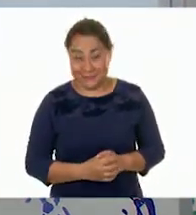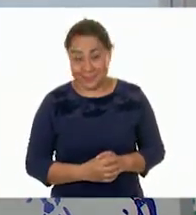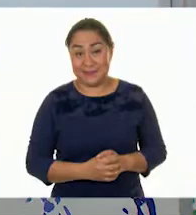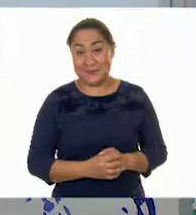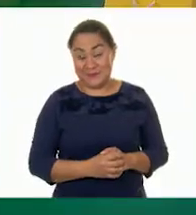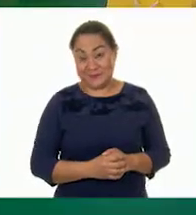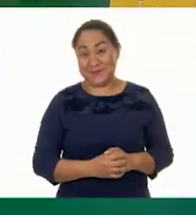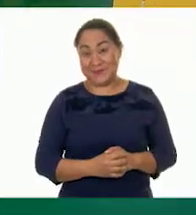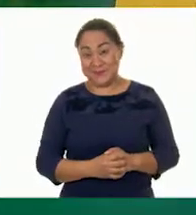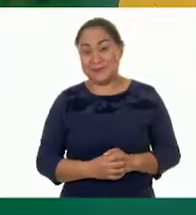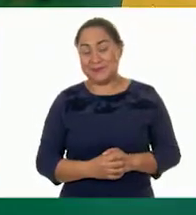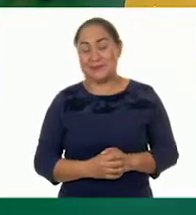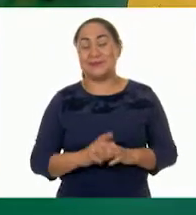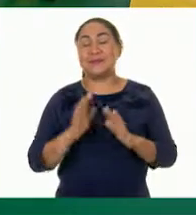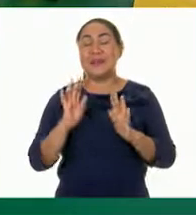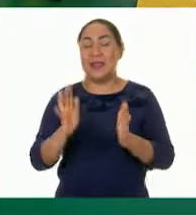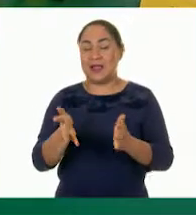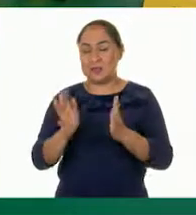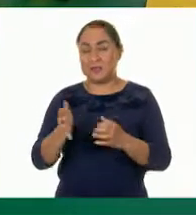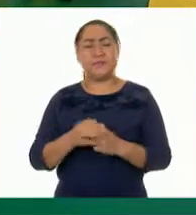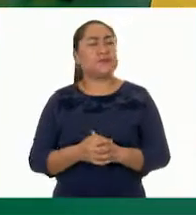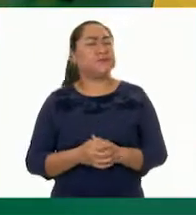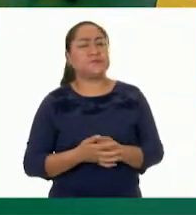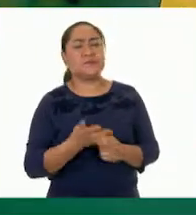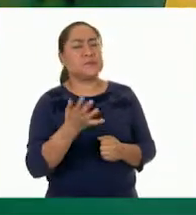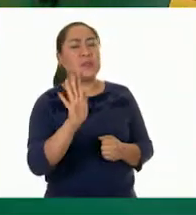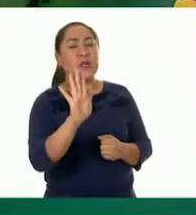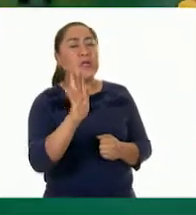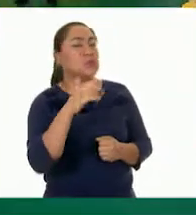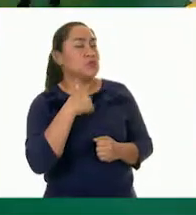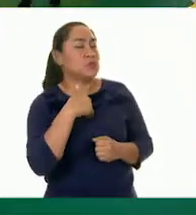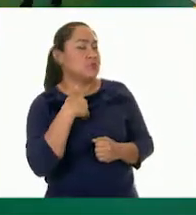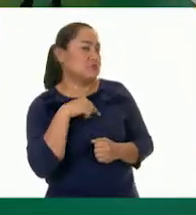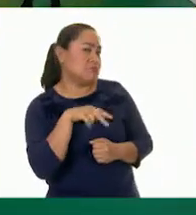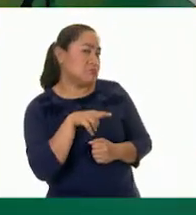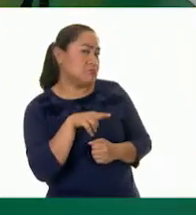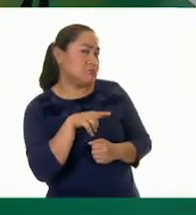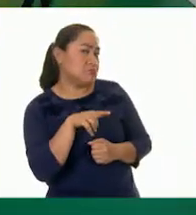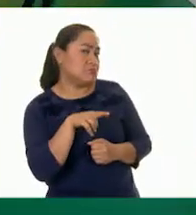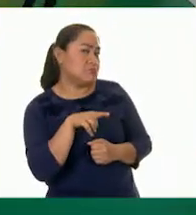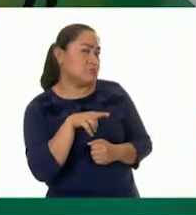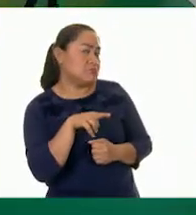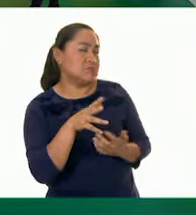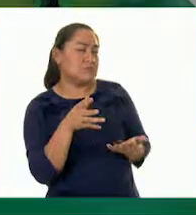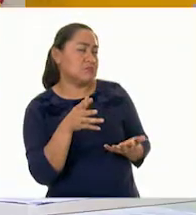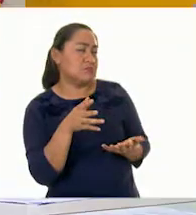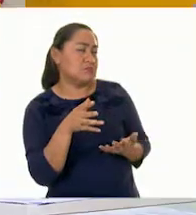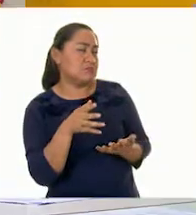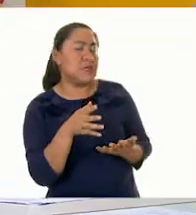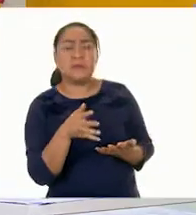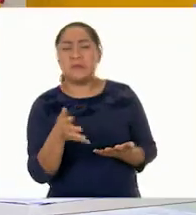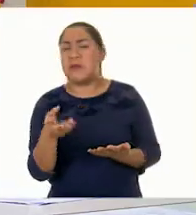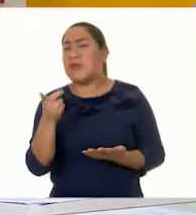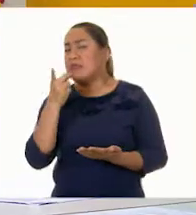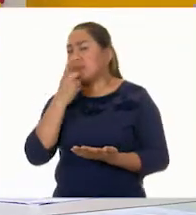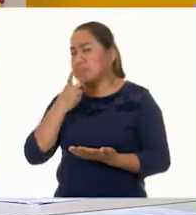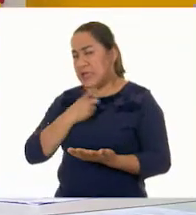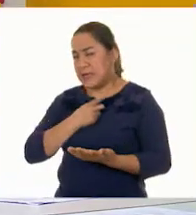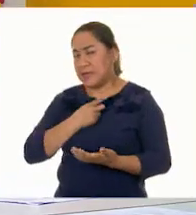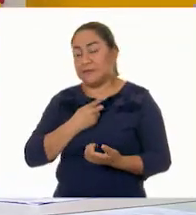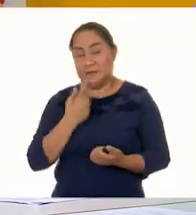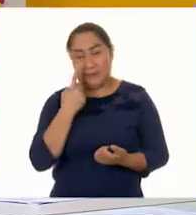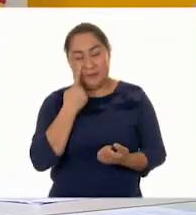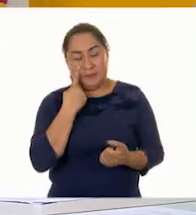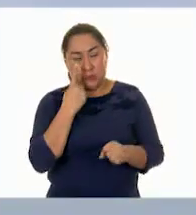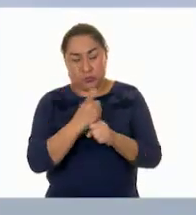Ajá. Pero estoy notando algo, maestra. Dime. A ver. Abajo dice resuelve en una